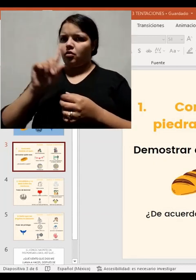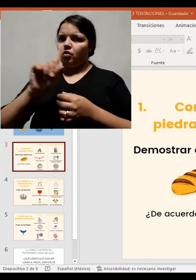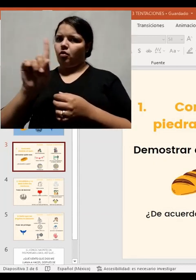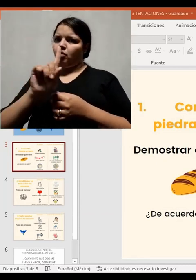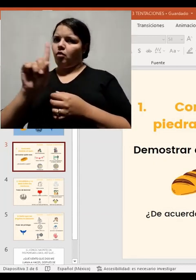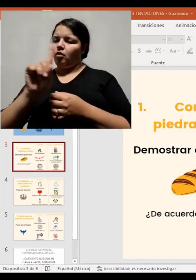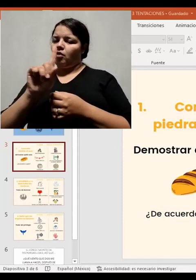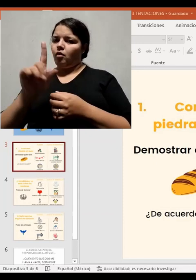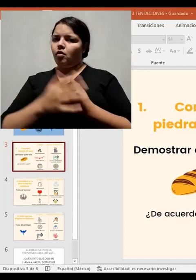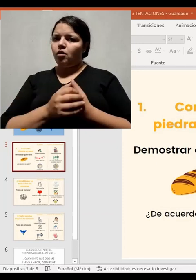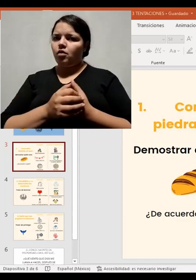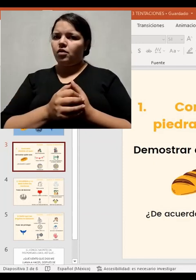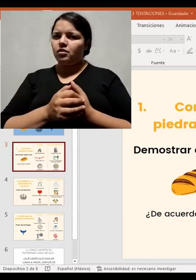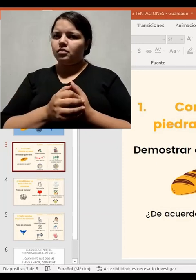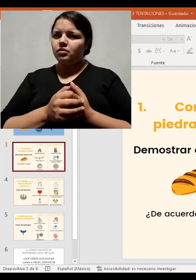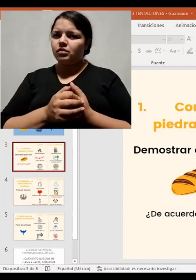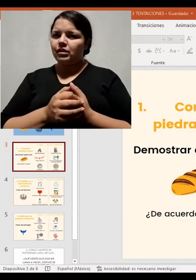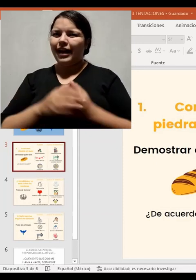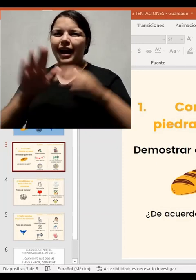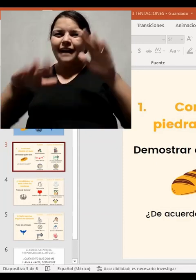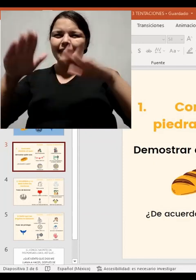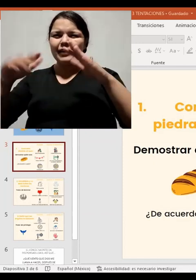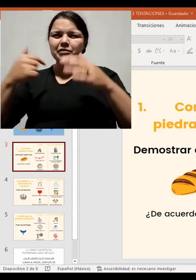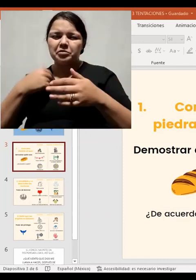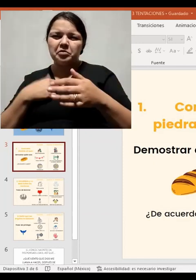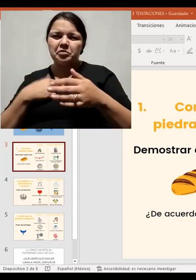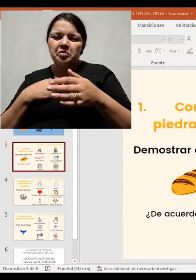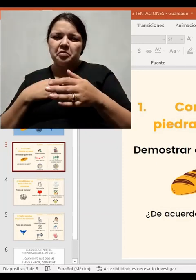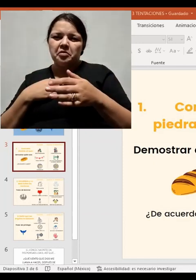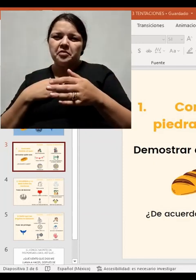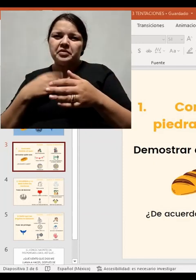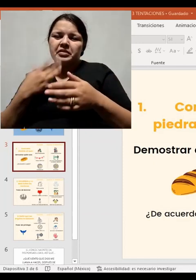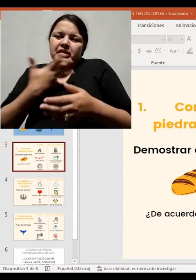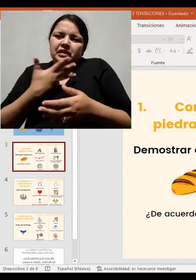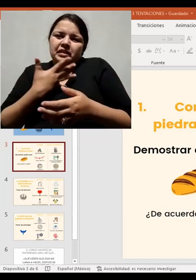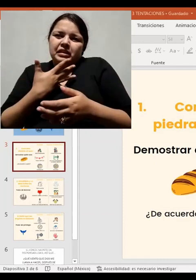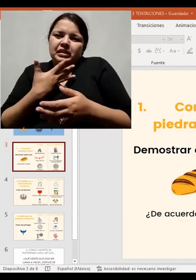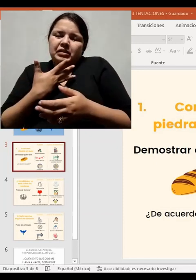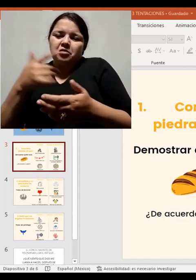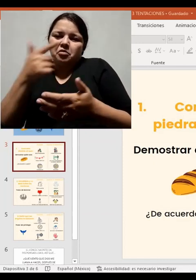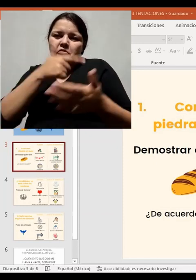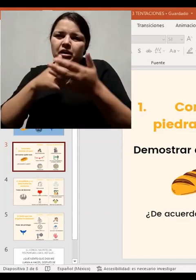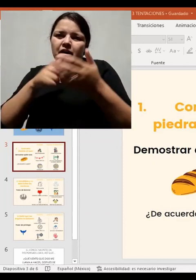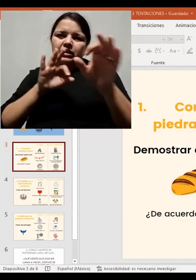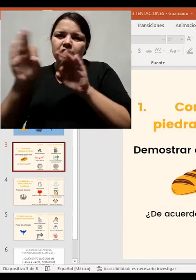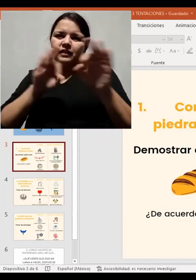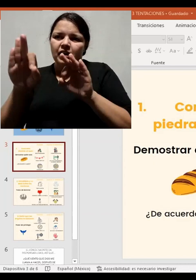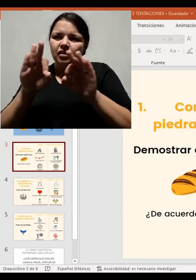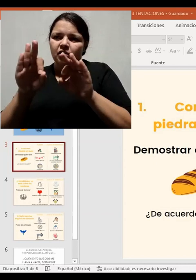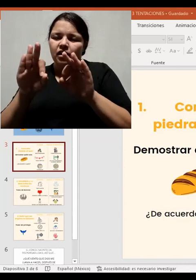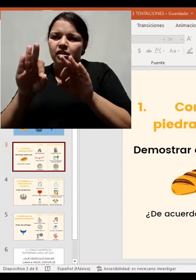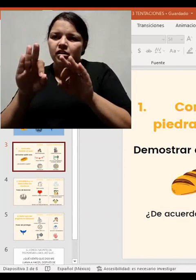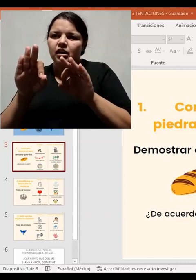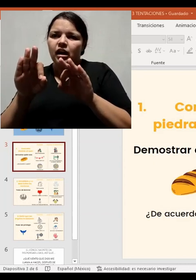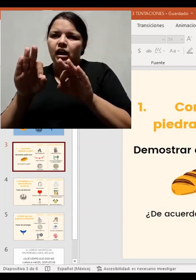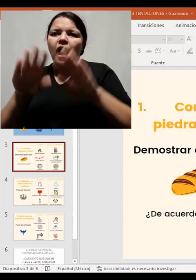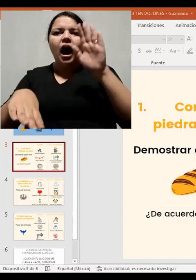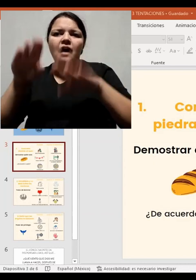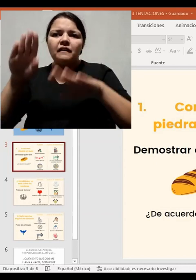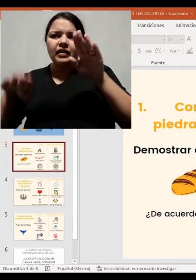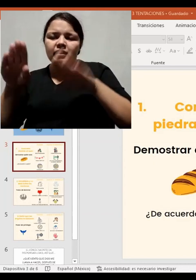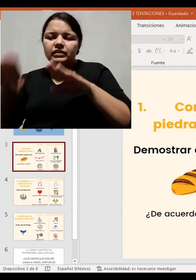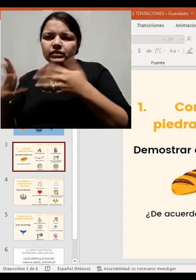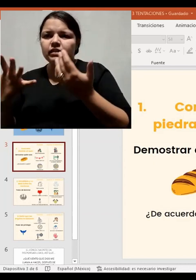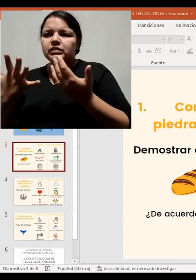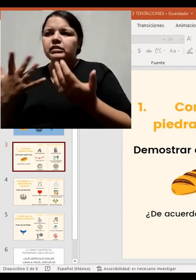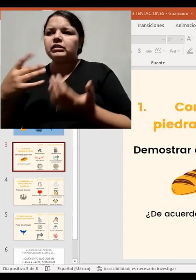discapacidad, pero en realidad ni siquiera estoy aprovechando sus habilidades. Y además de que estoy perdiendo realmente el tiempo